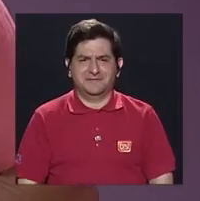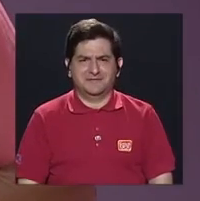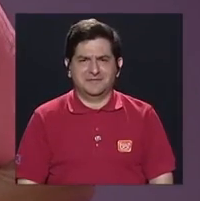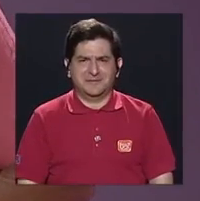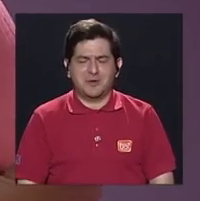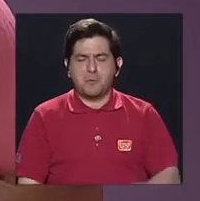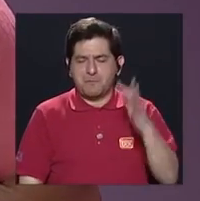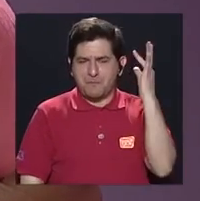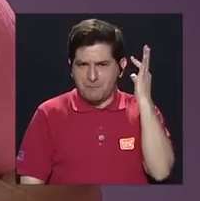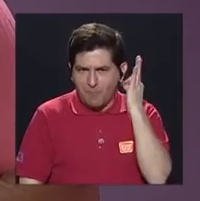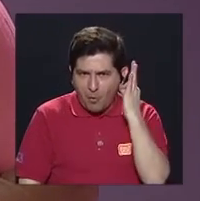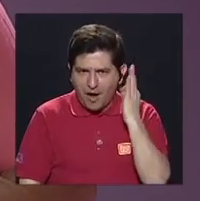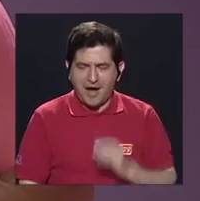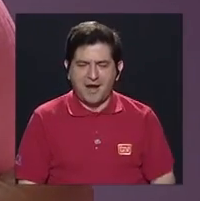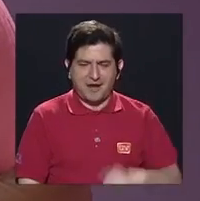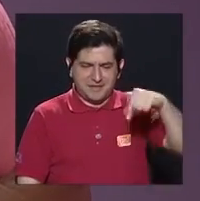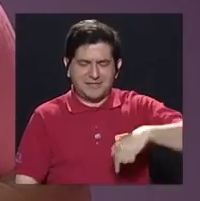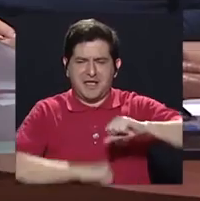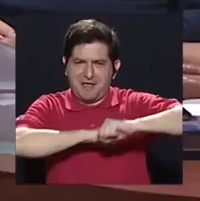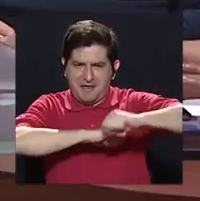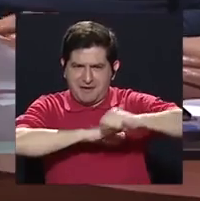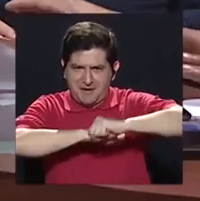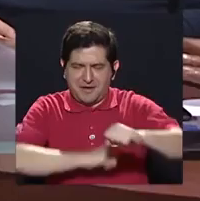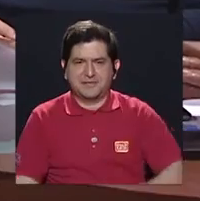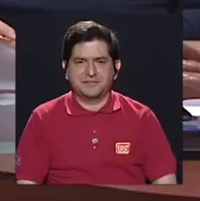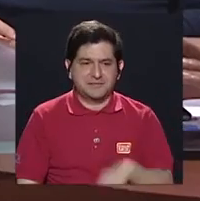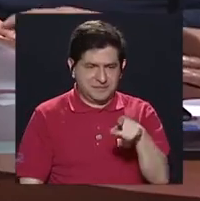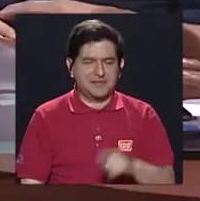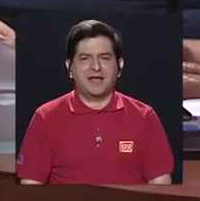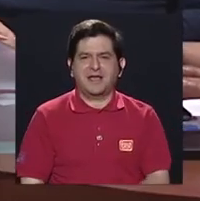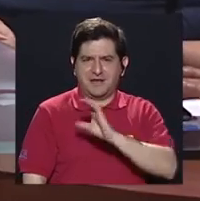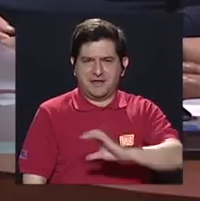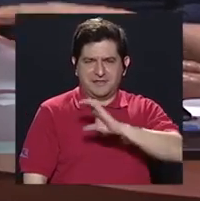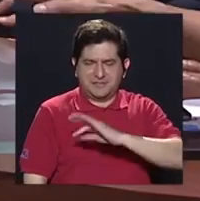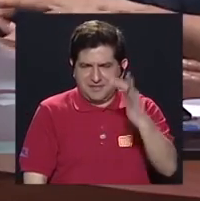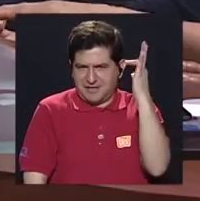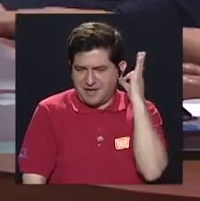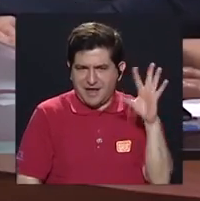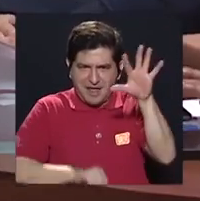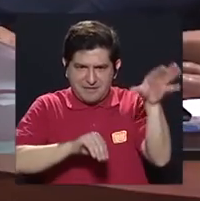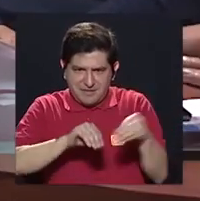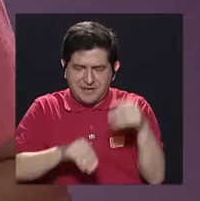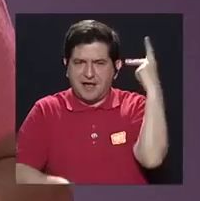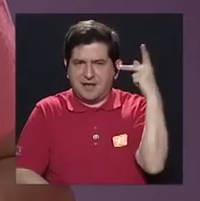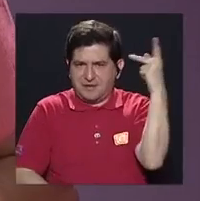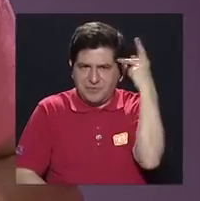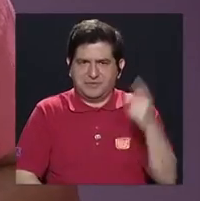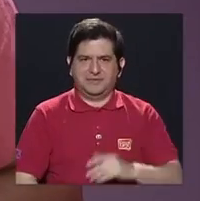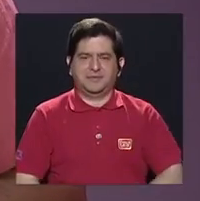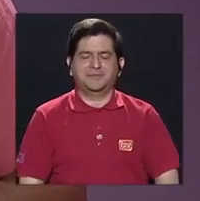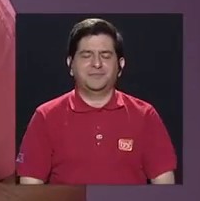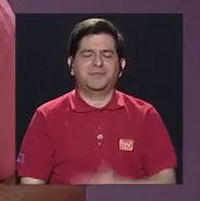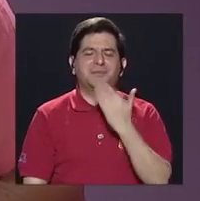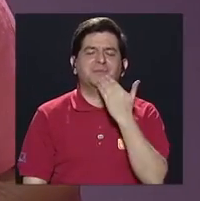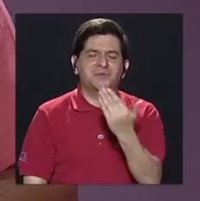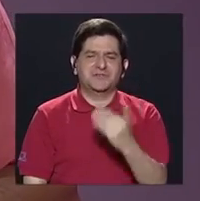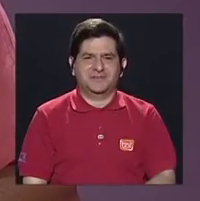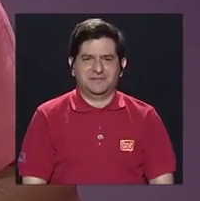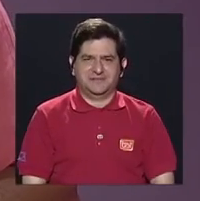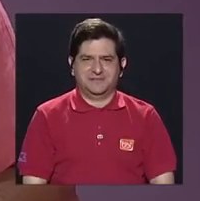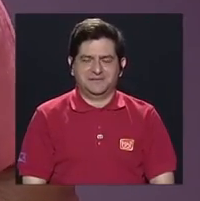las mujeres en esta campaña están poniendo el toque de las mujeres en la política. Muchas gracias.